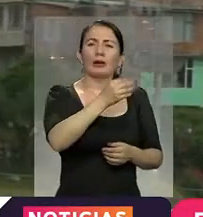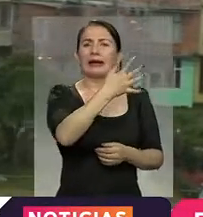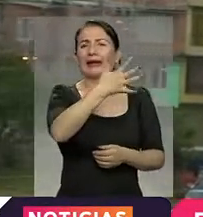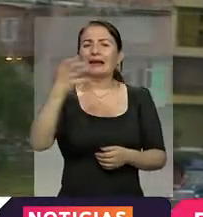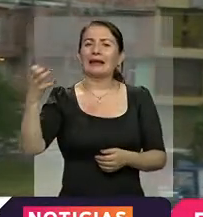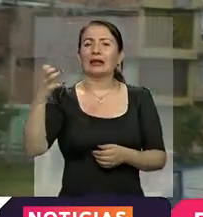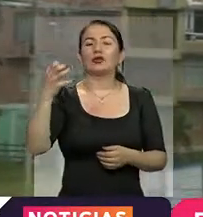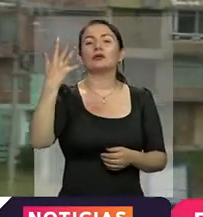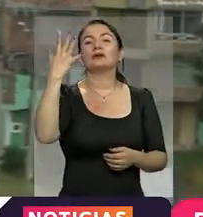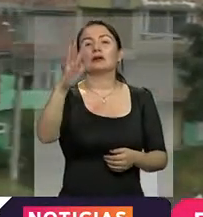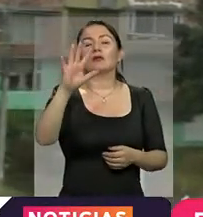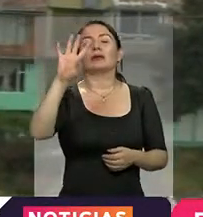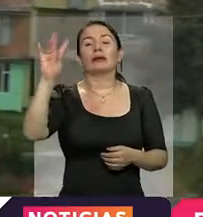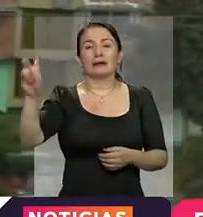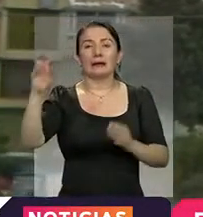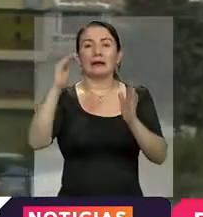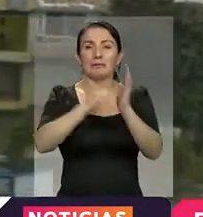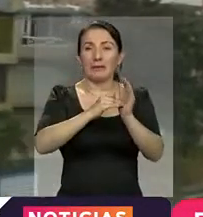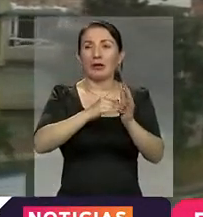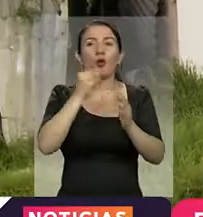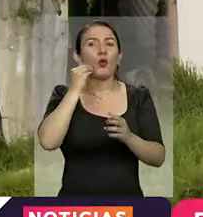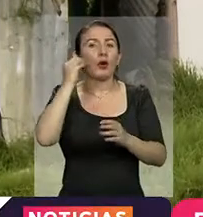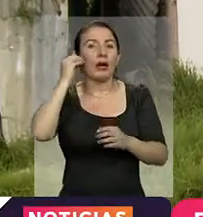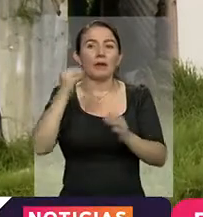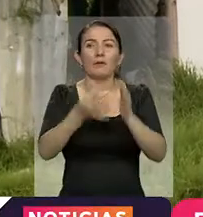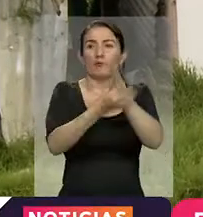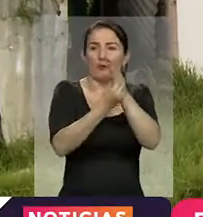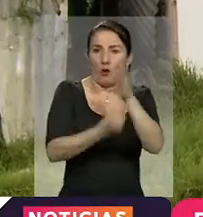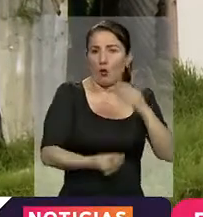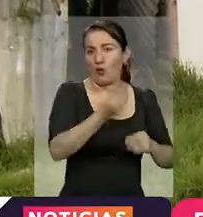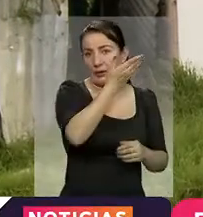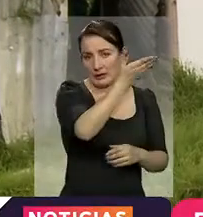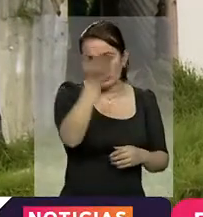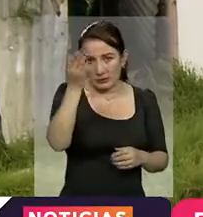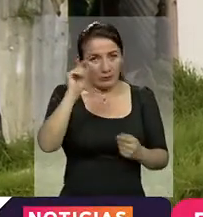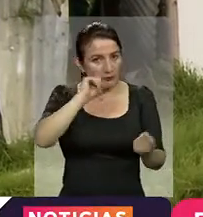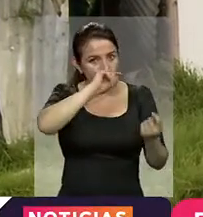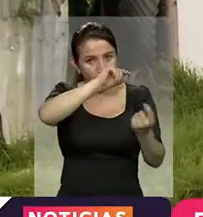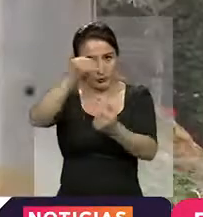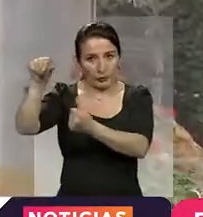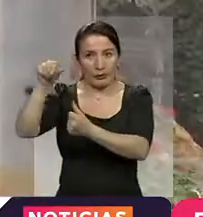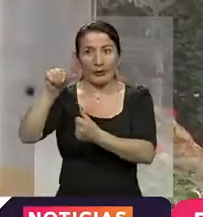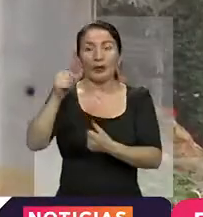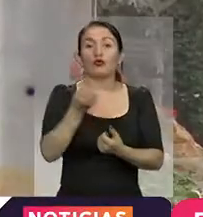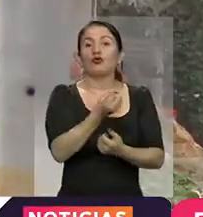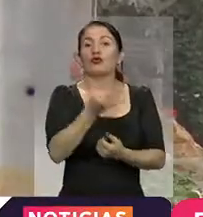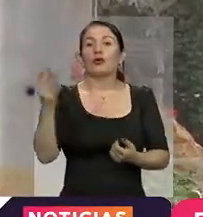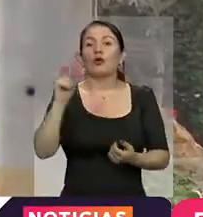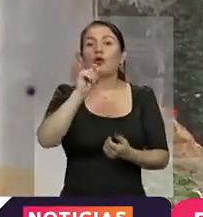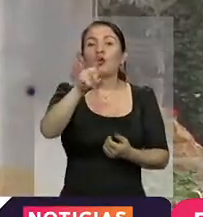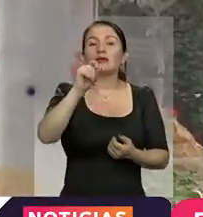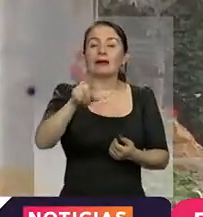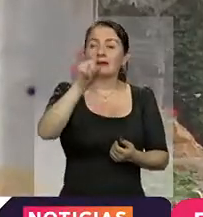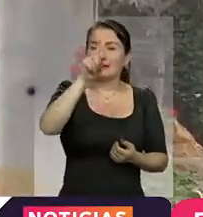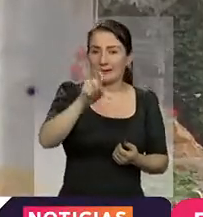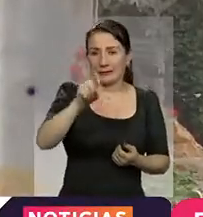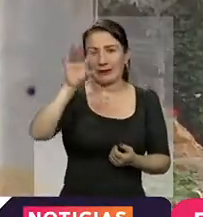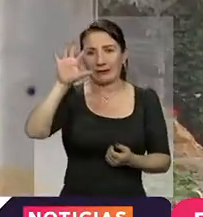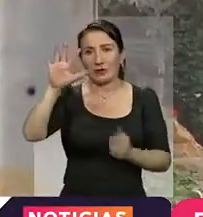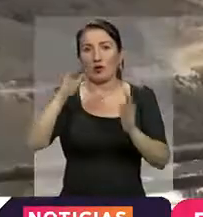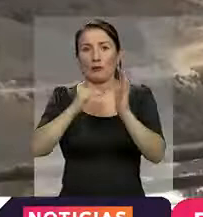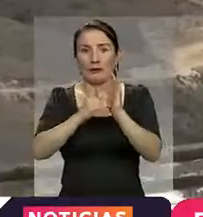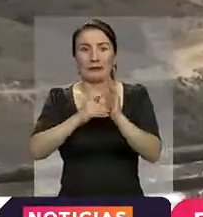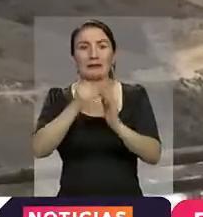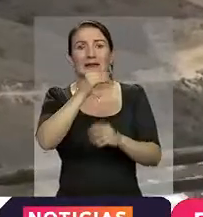557 mil hogares pobres de la capital. Para este último giro del año, el número 11, se dispusieron 65 mil